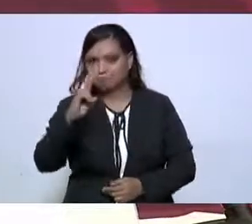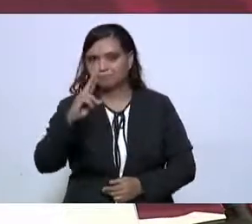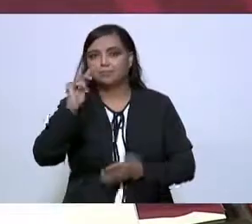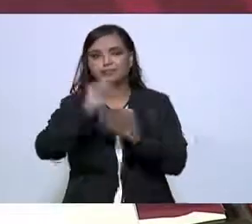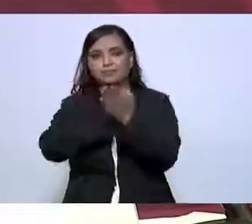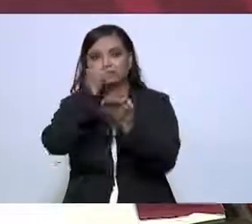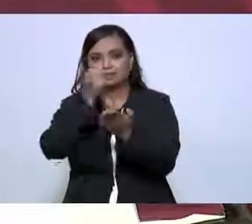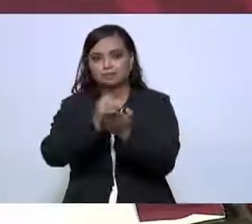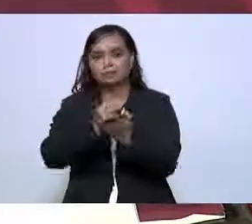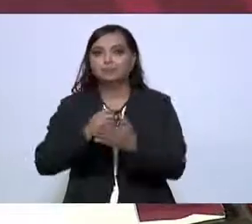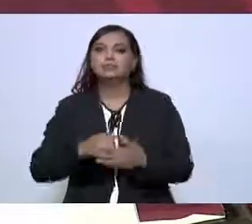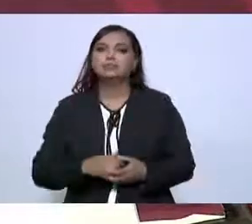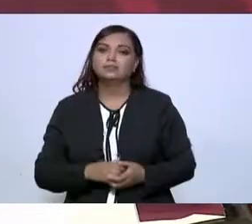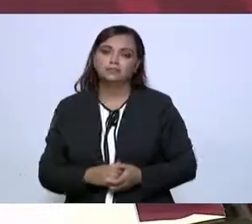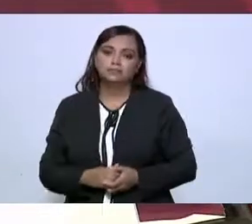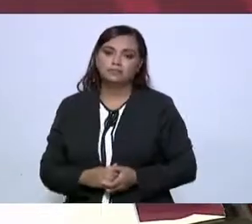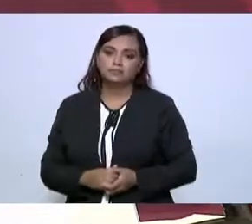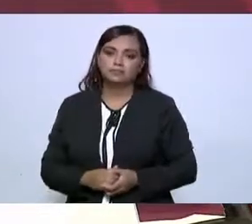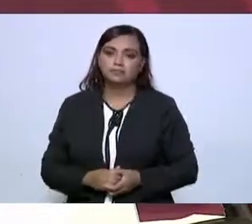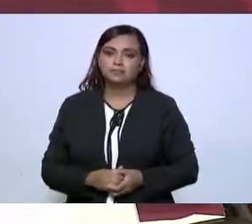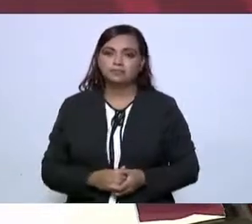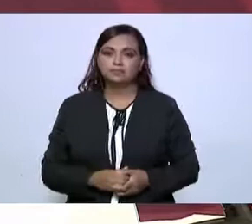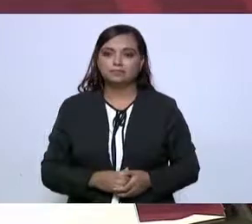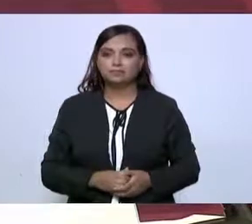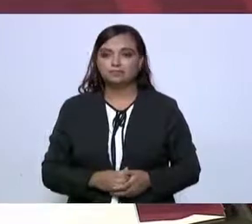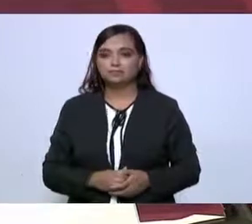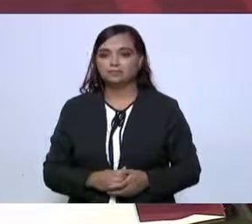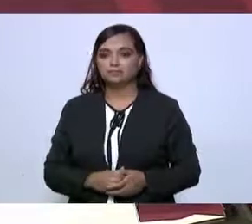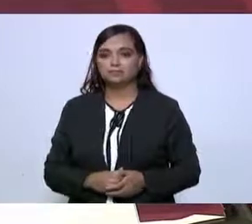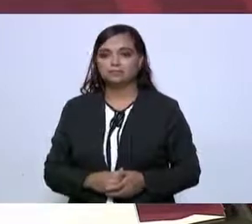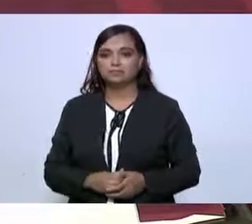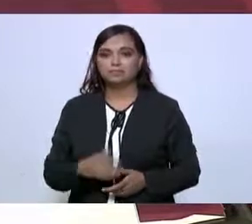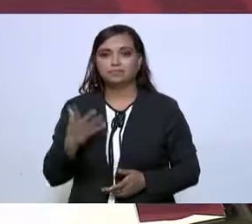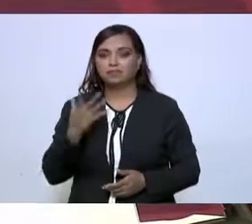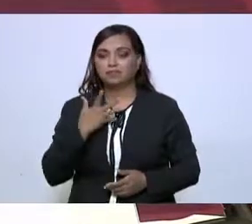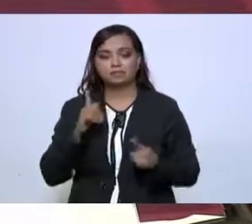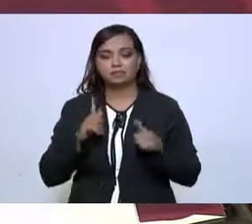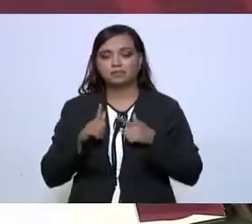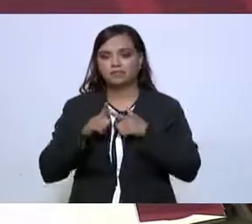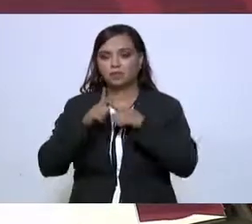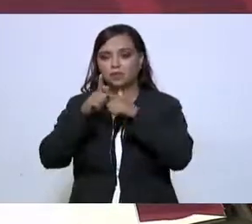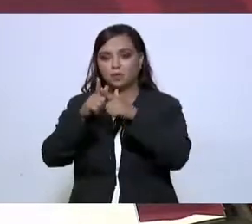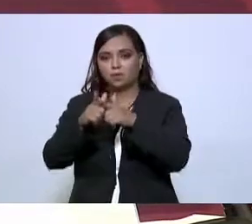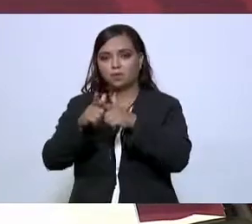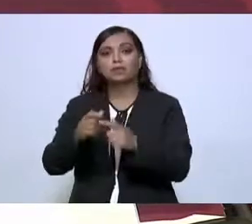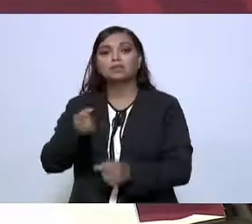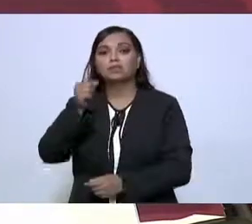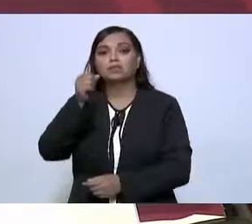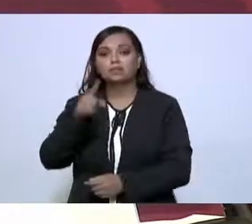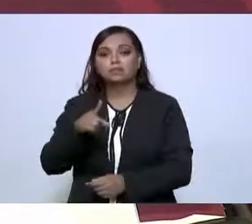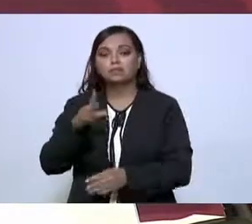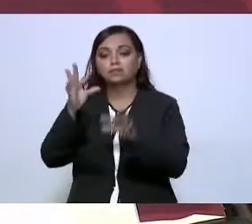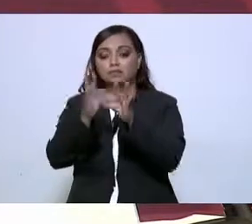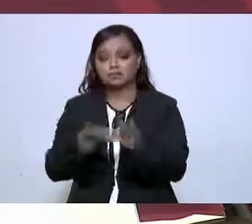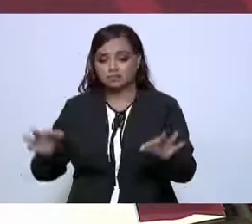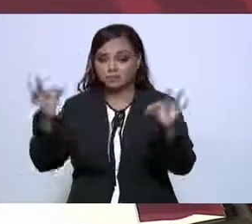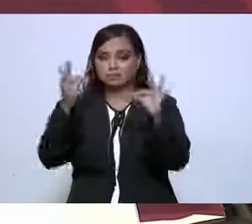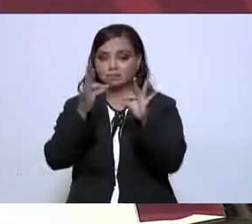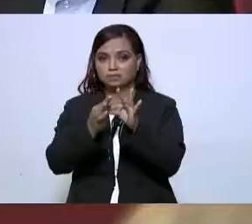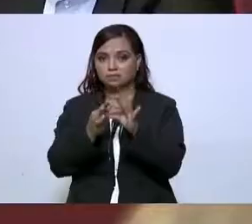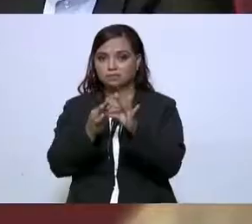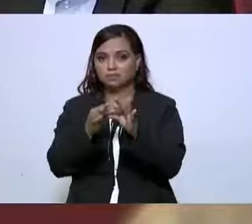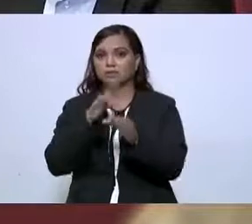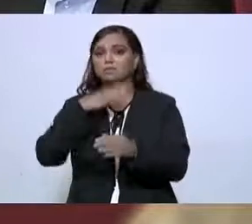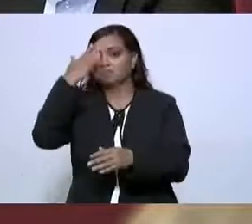Tamaulipas van a continuar. Además, es importante que